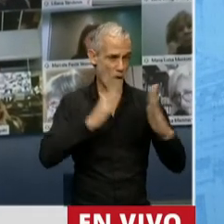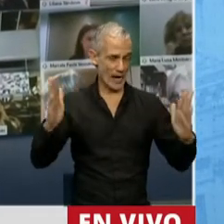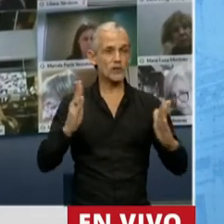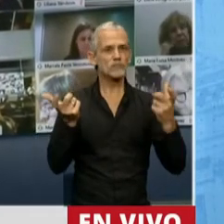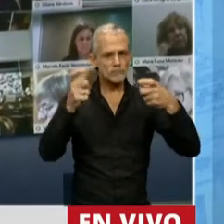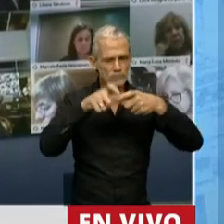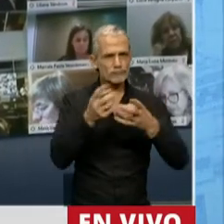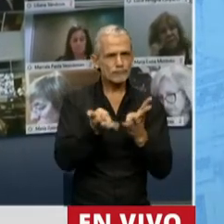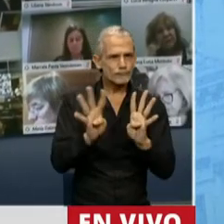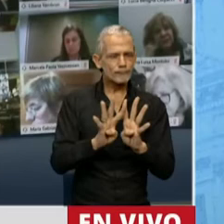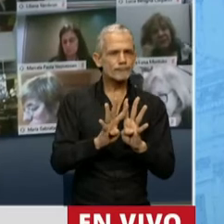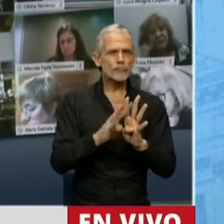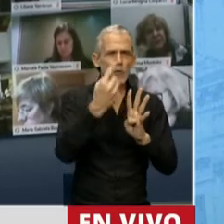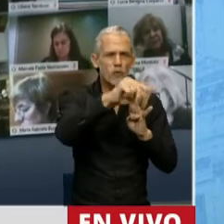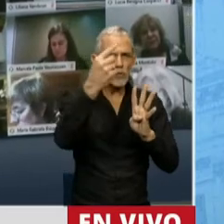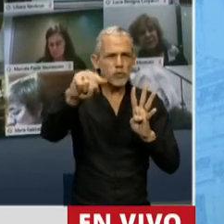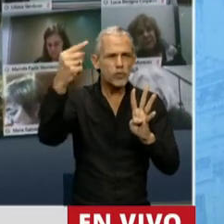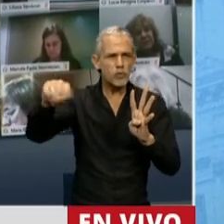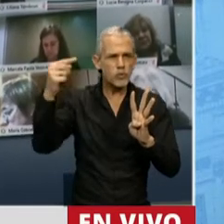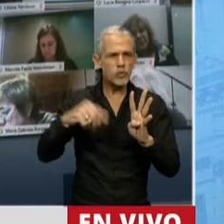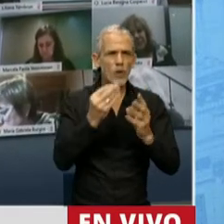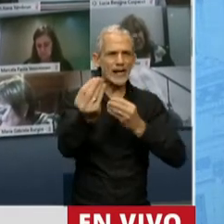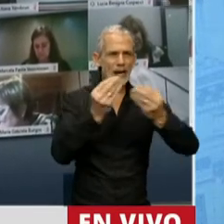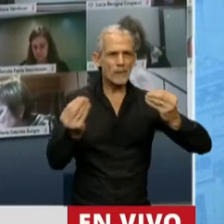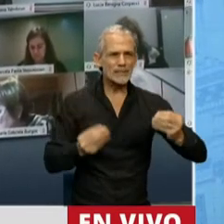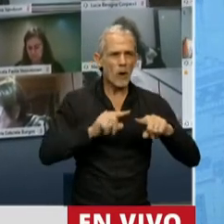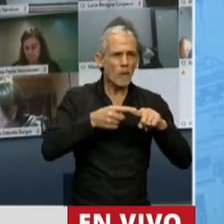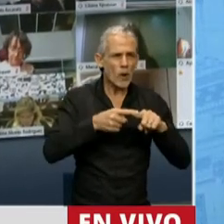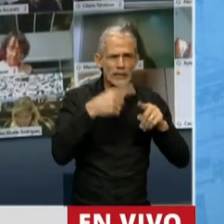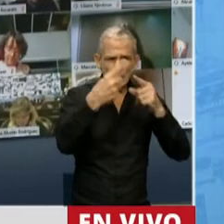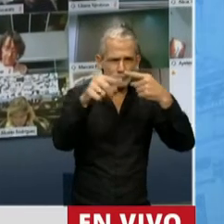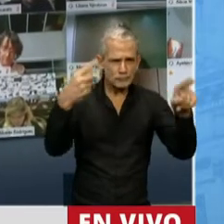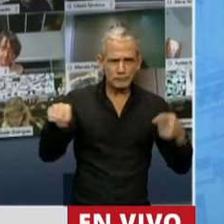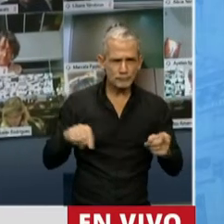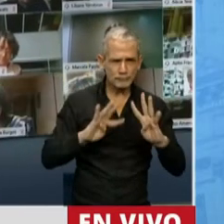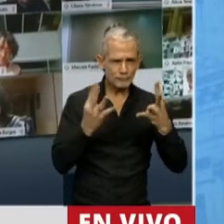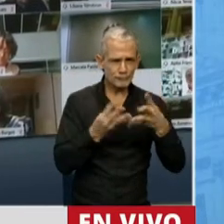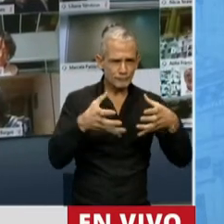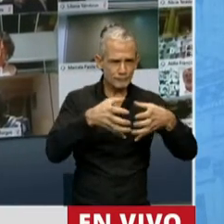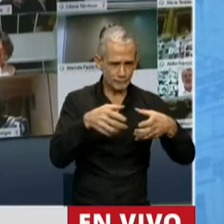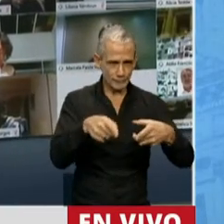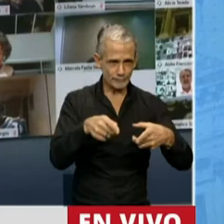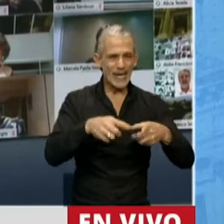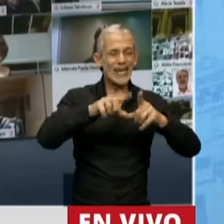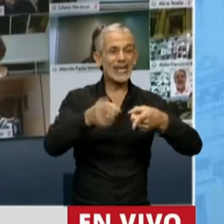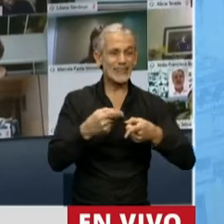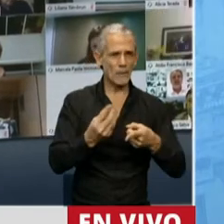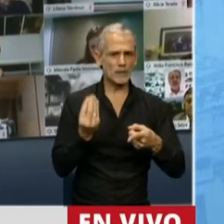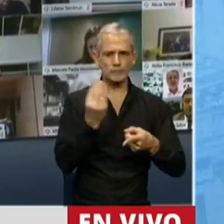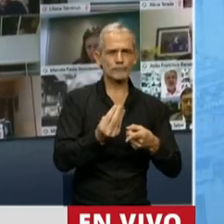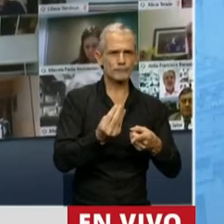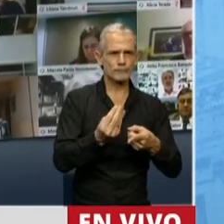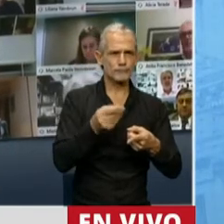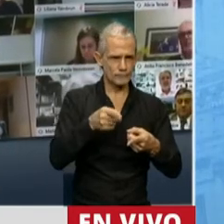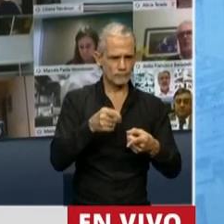Consejo incorpora la pluralidad de representaciones políticas y porque incorpora de una manera